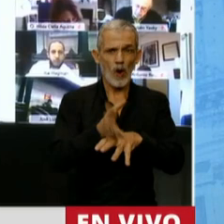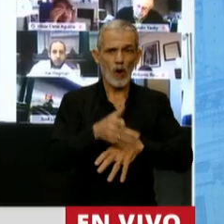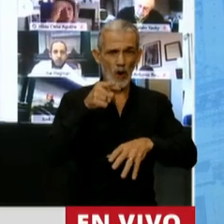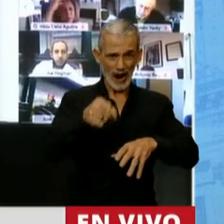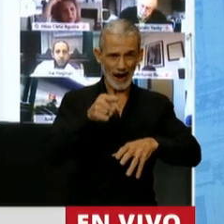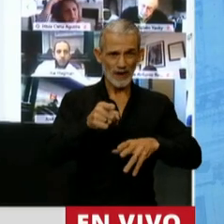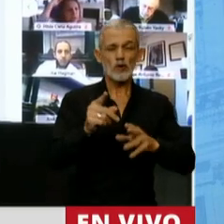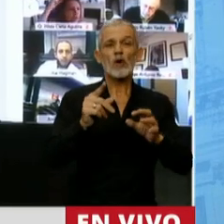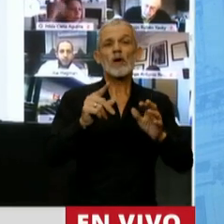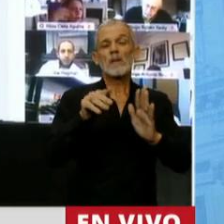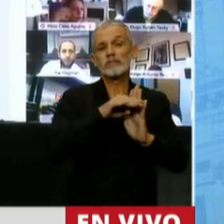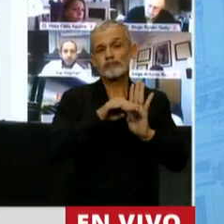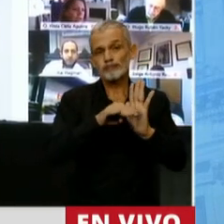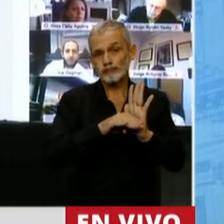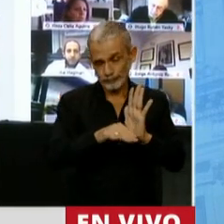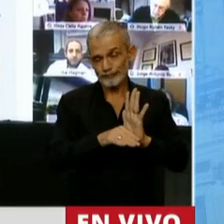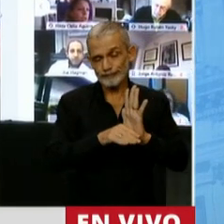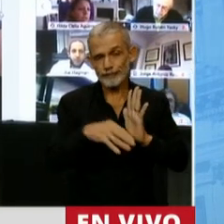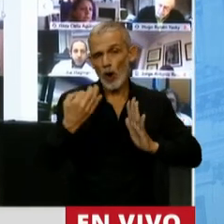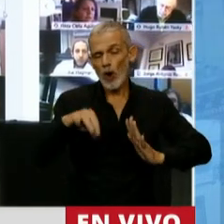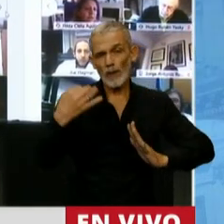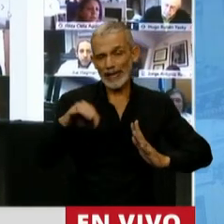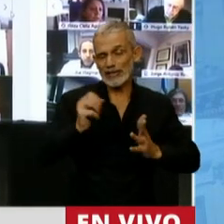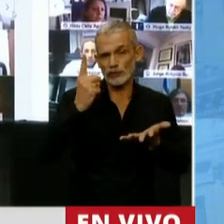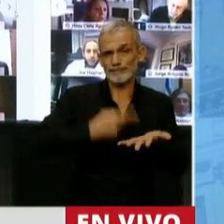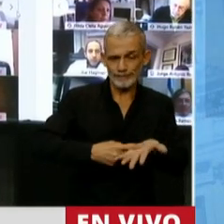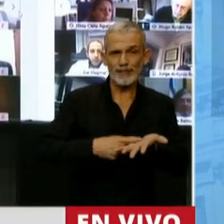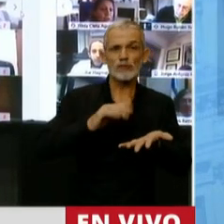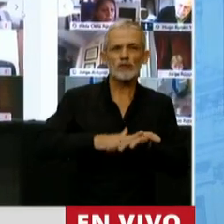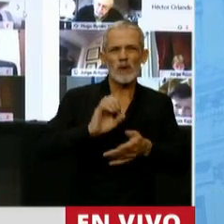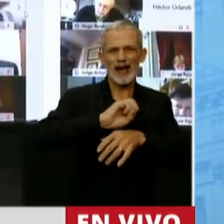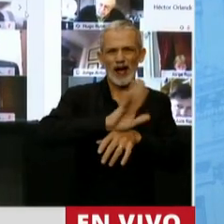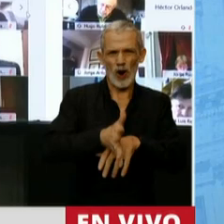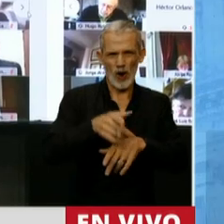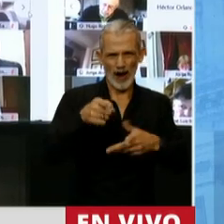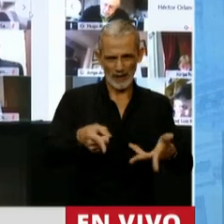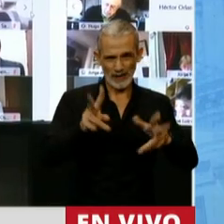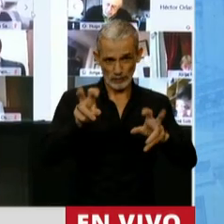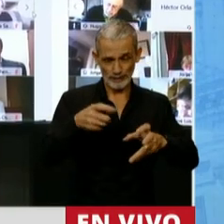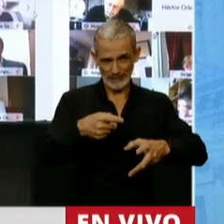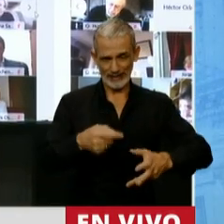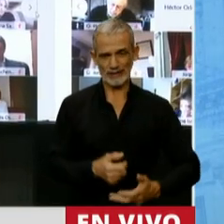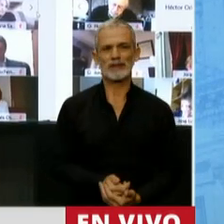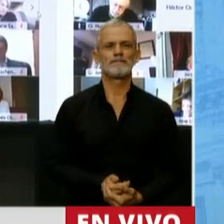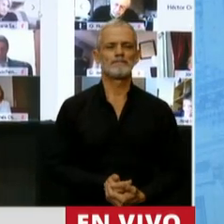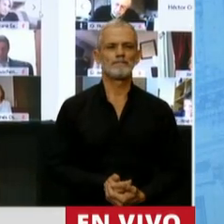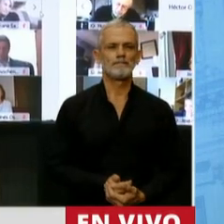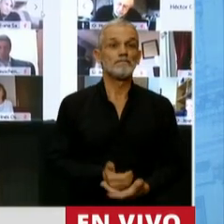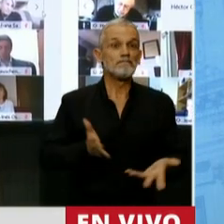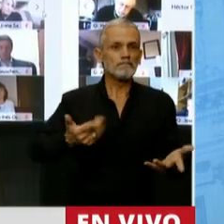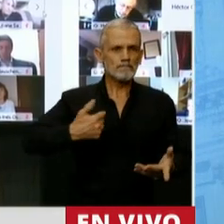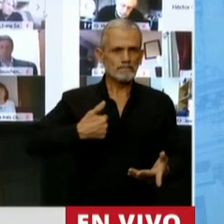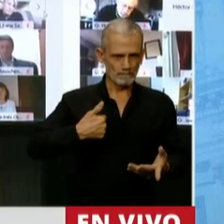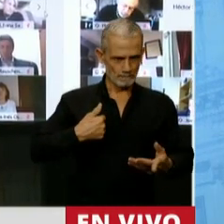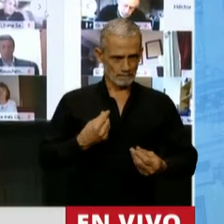pandemia y las medidas que hubo que tomar alrededor de este tema. Yo voy